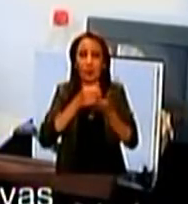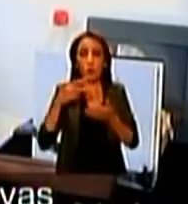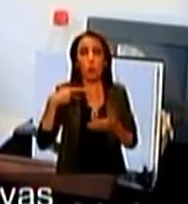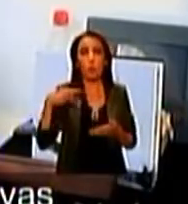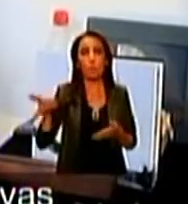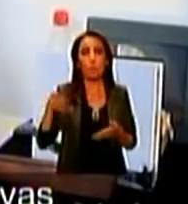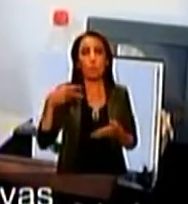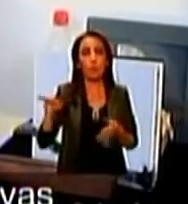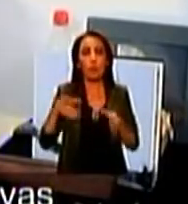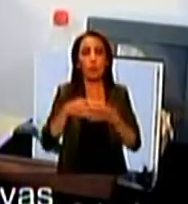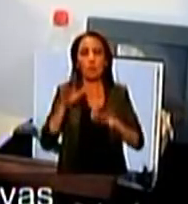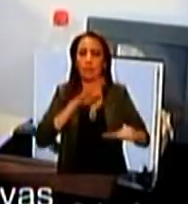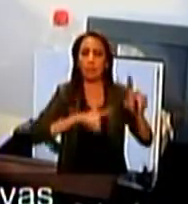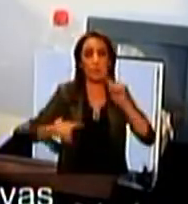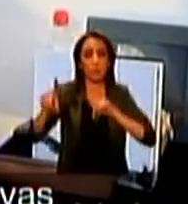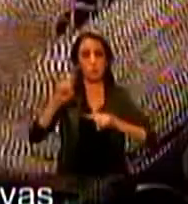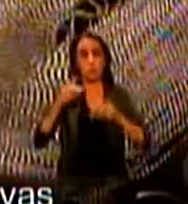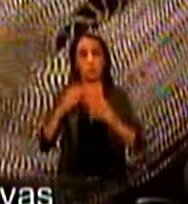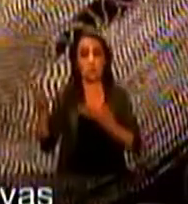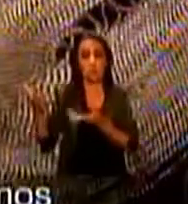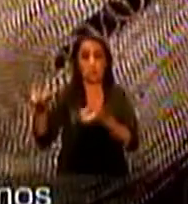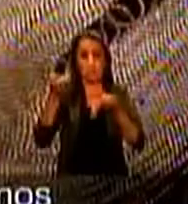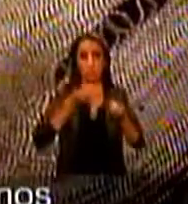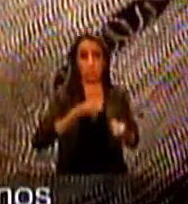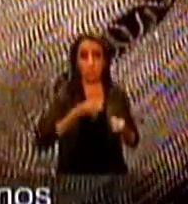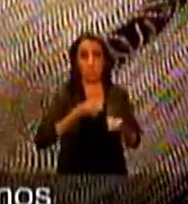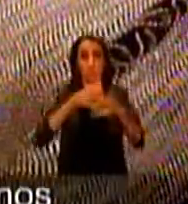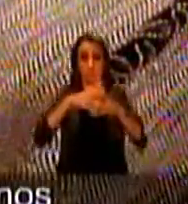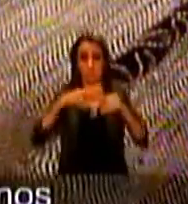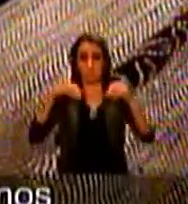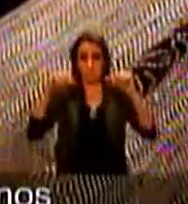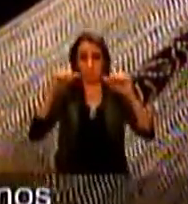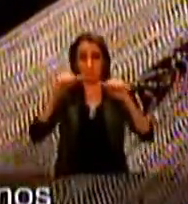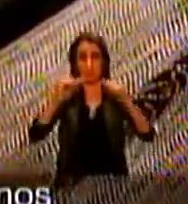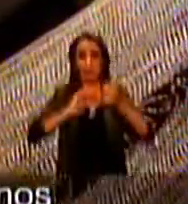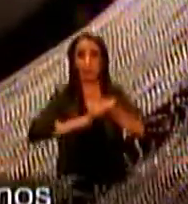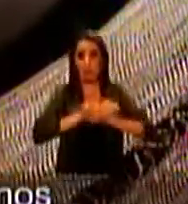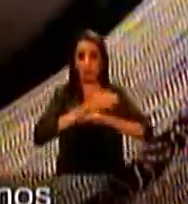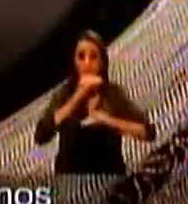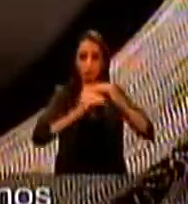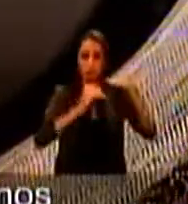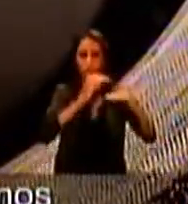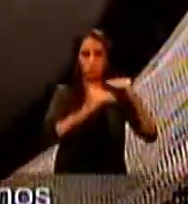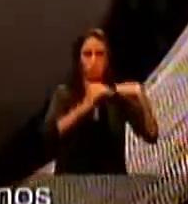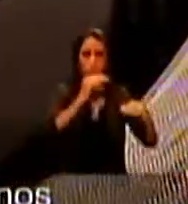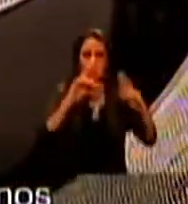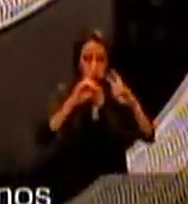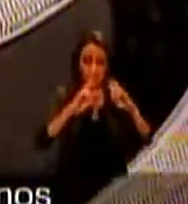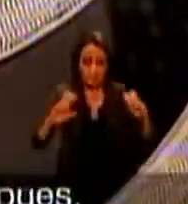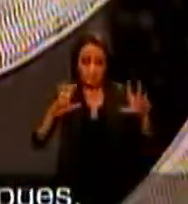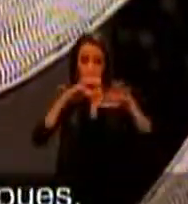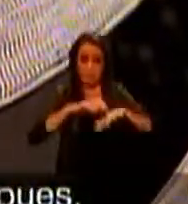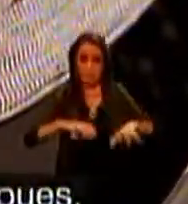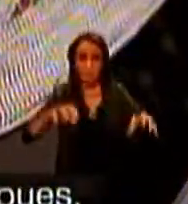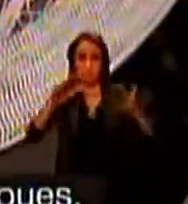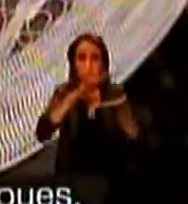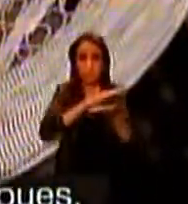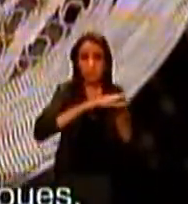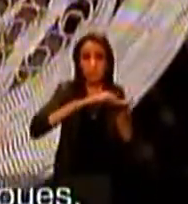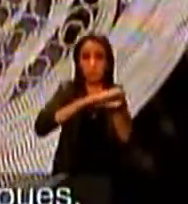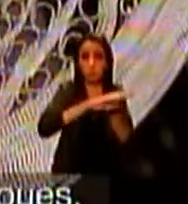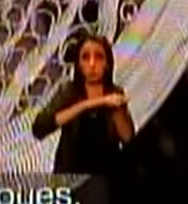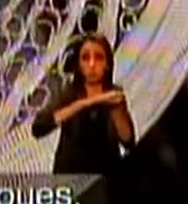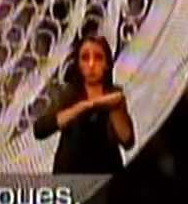oro y la plata, el cobre, el metal. Nos vienen en granos los mismos que procedemos a fundirlos. Luego que